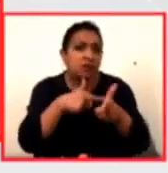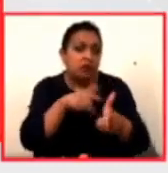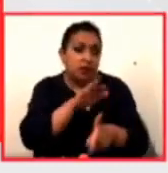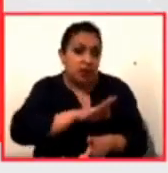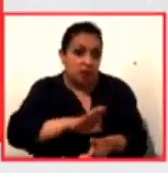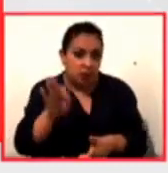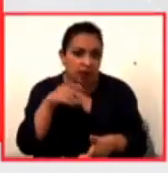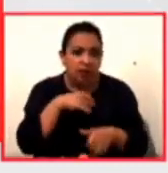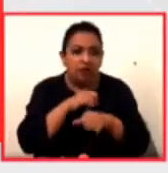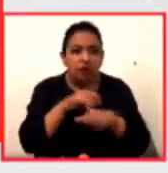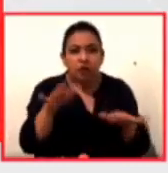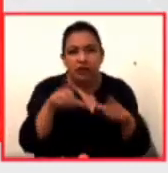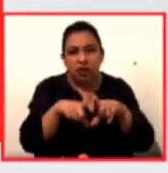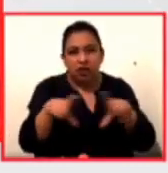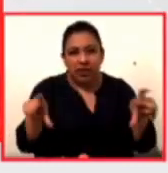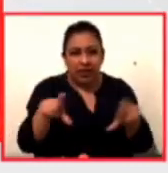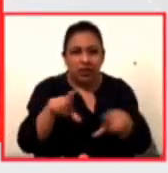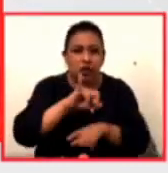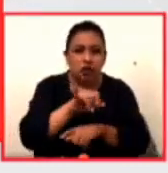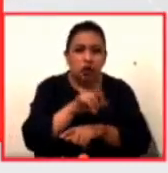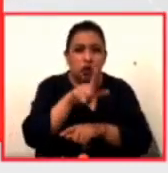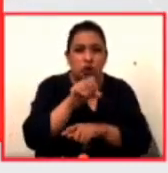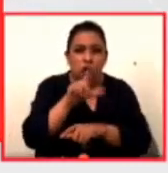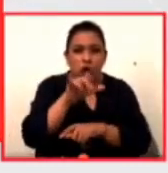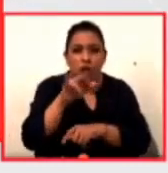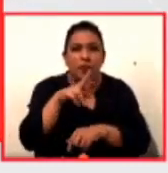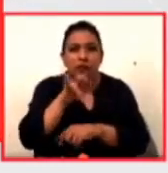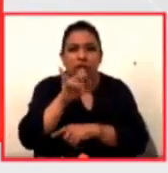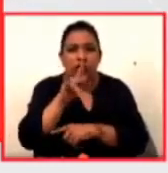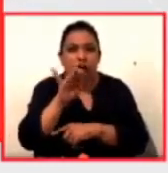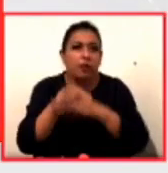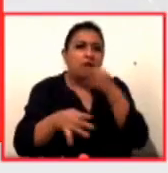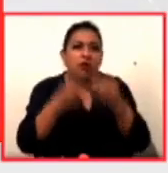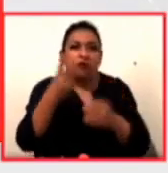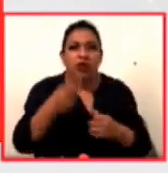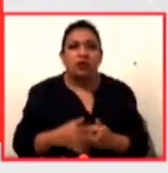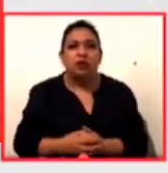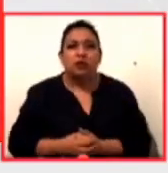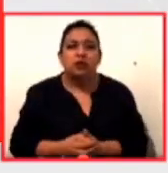con información y texto de Julio López Rodrigo Peredo Noticias 22